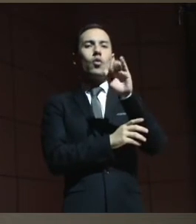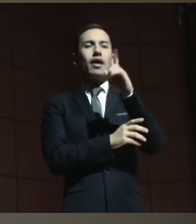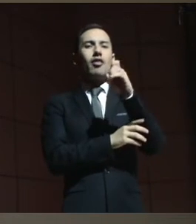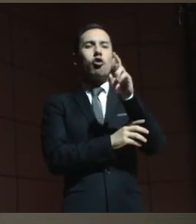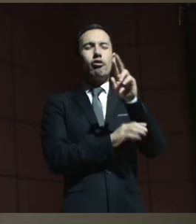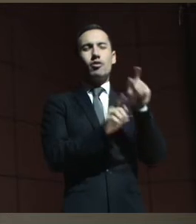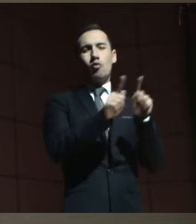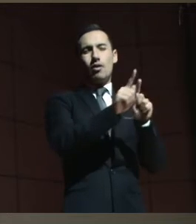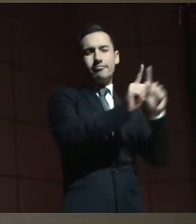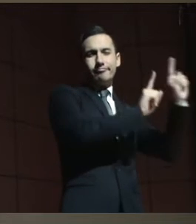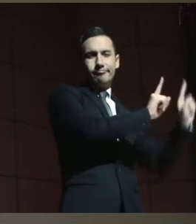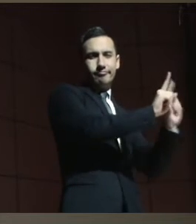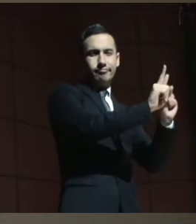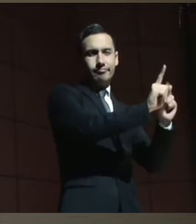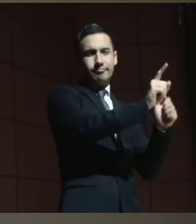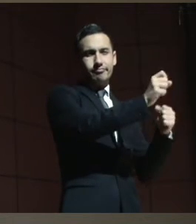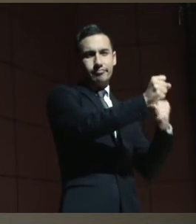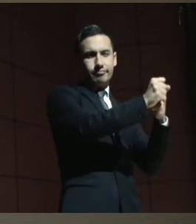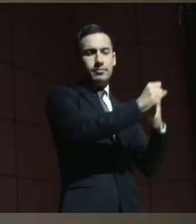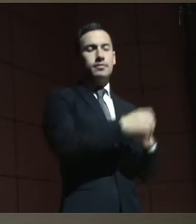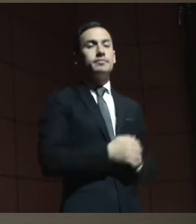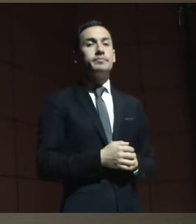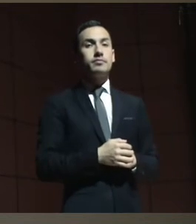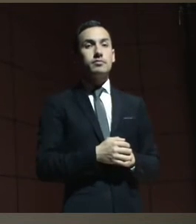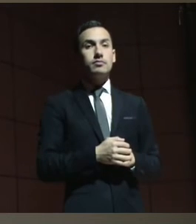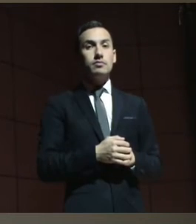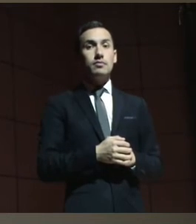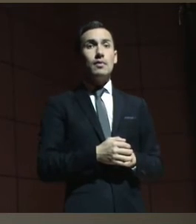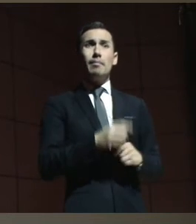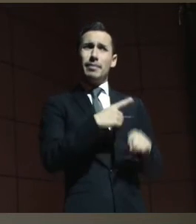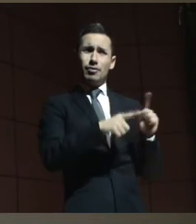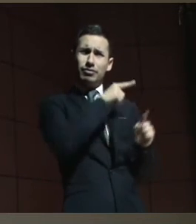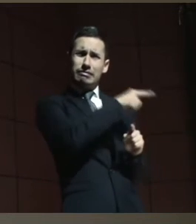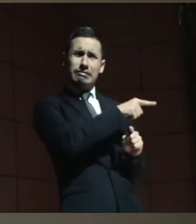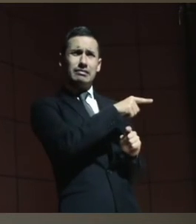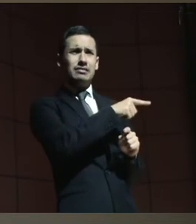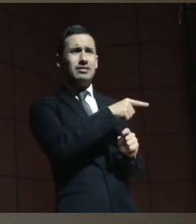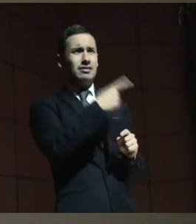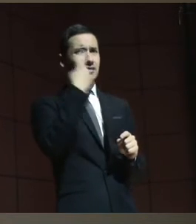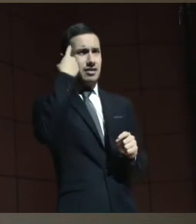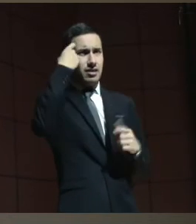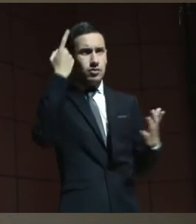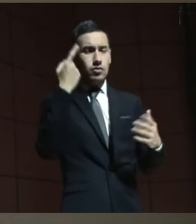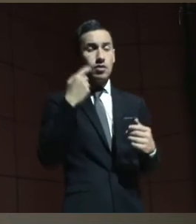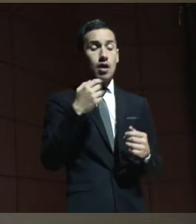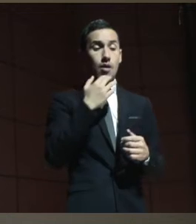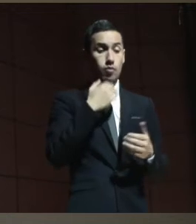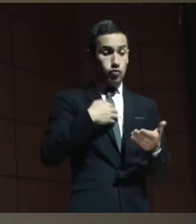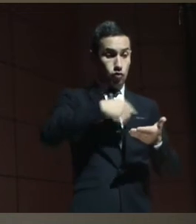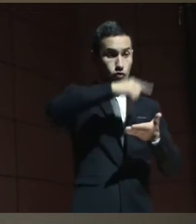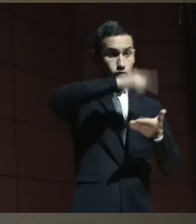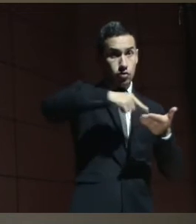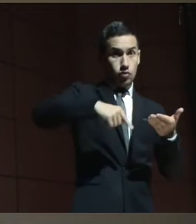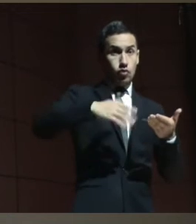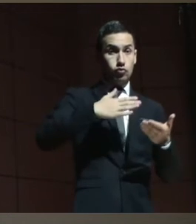de, para las personas con discapacidad, de asumir el riesgo. El mismo riesgo de contrato cuando... Yo me preocuparía